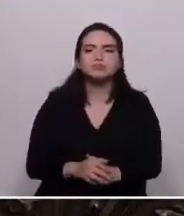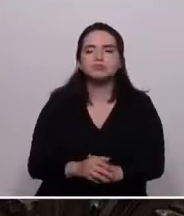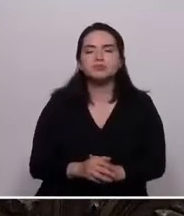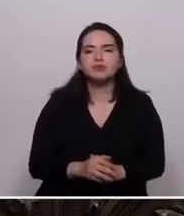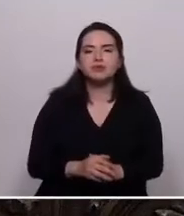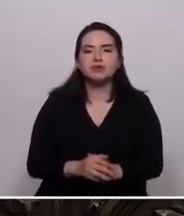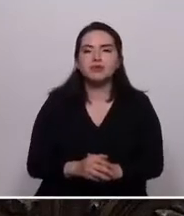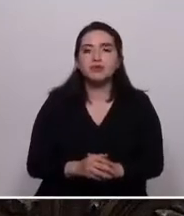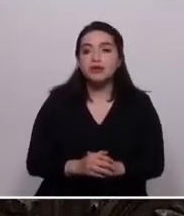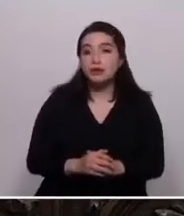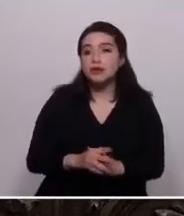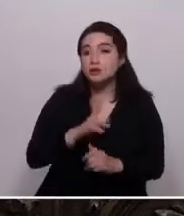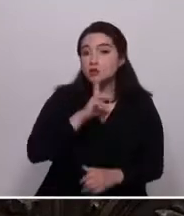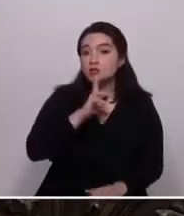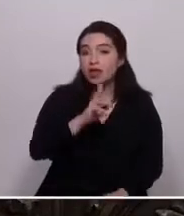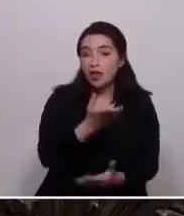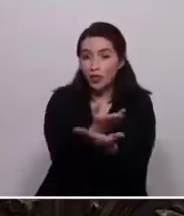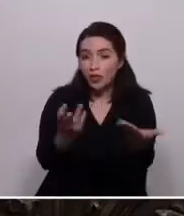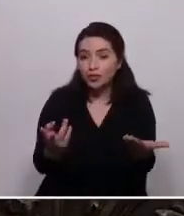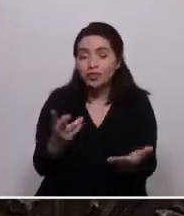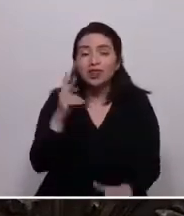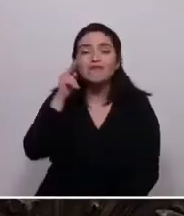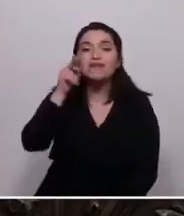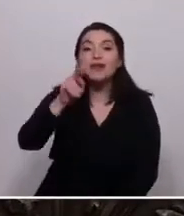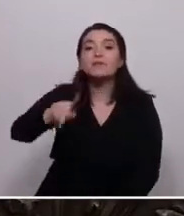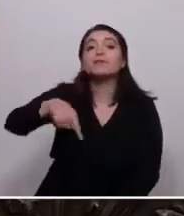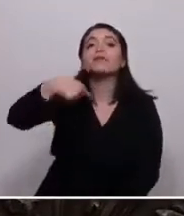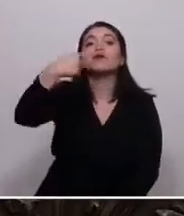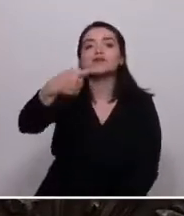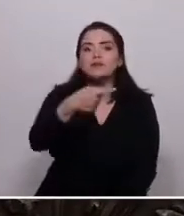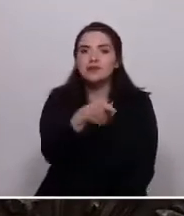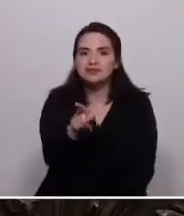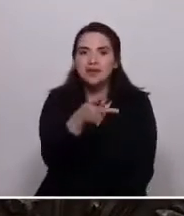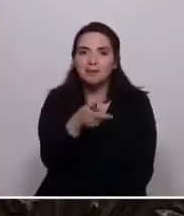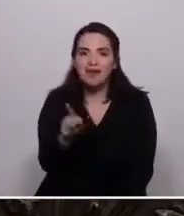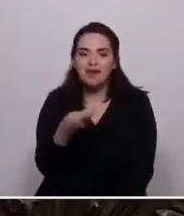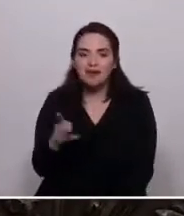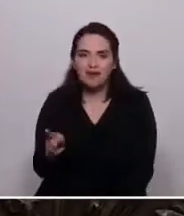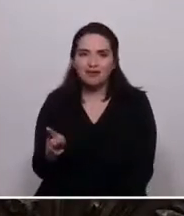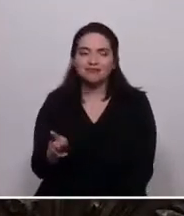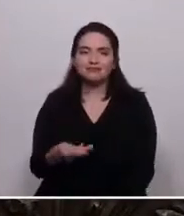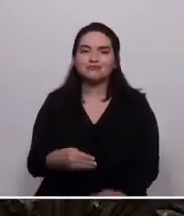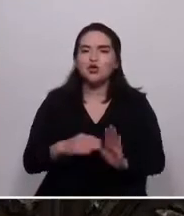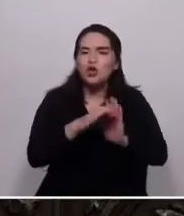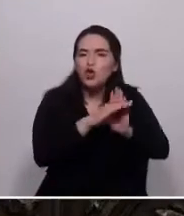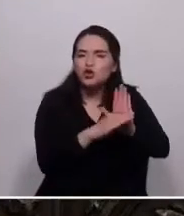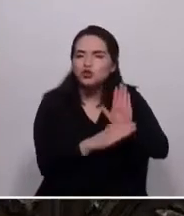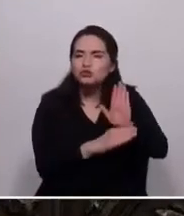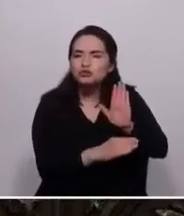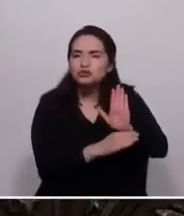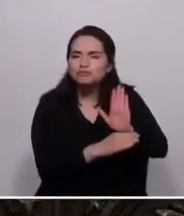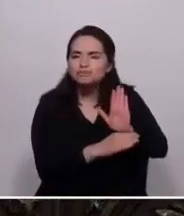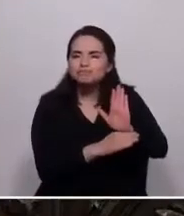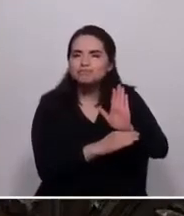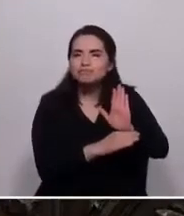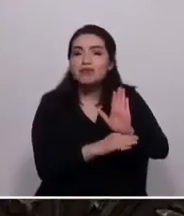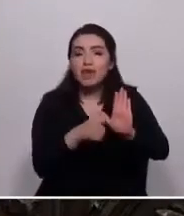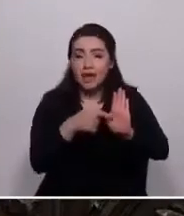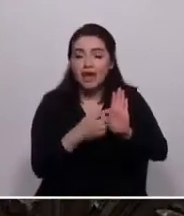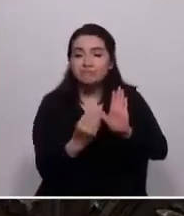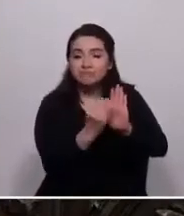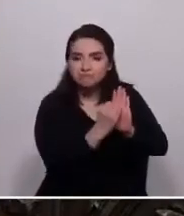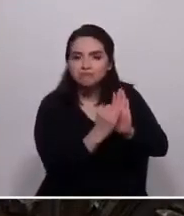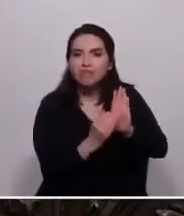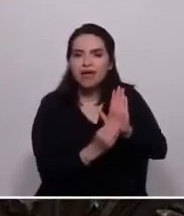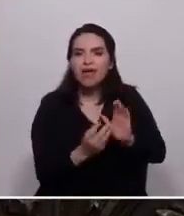El resultado lo verán en las próximas semanas con la construcción de un eje programático donde estarán incluidas las